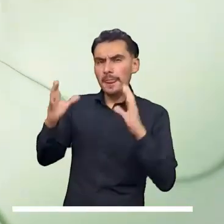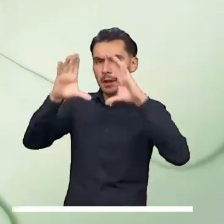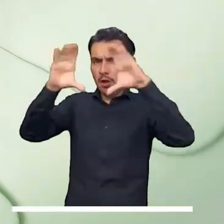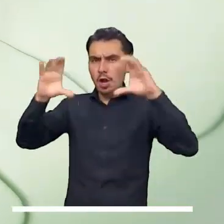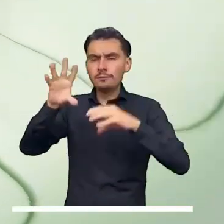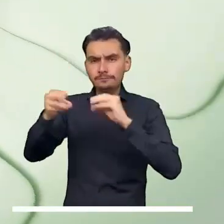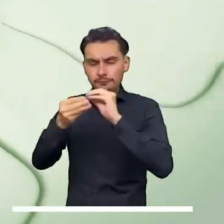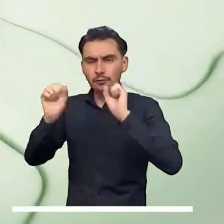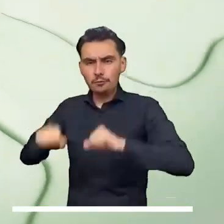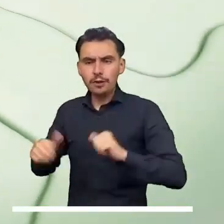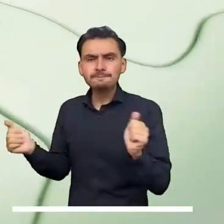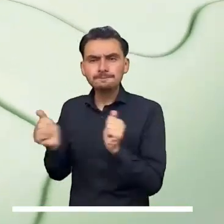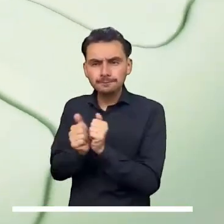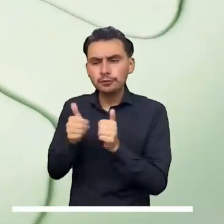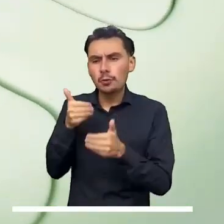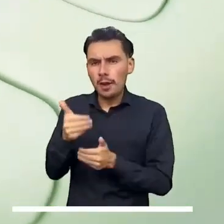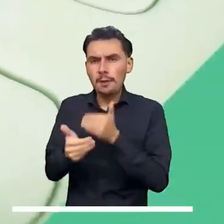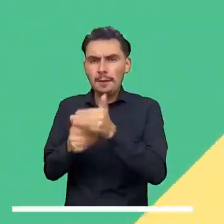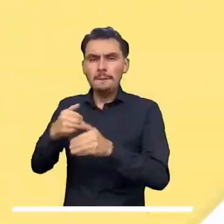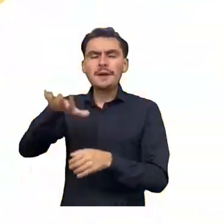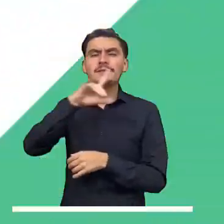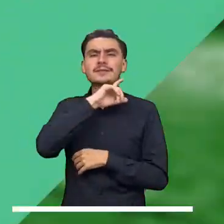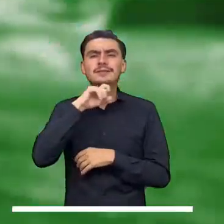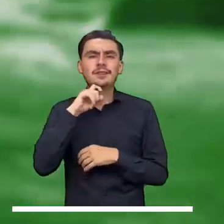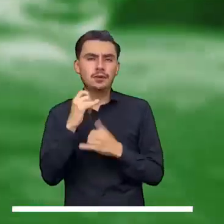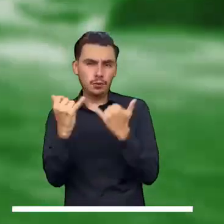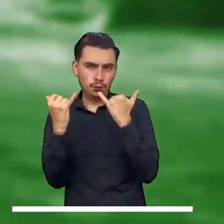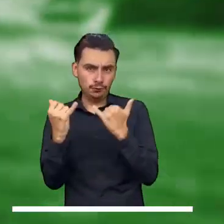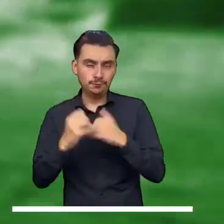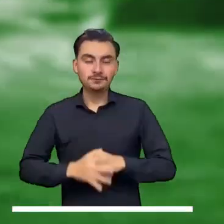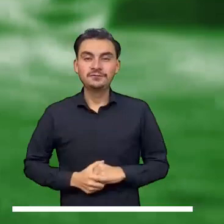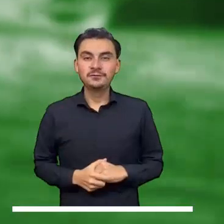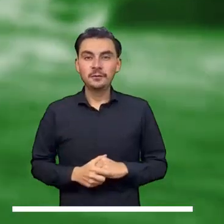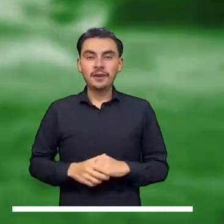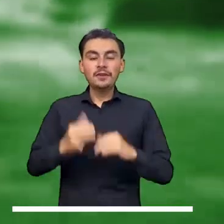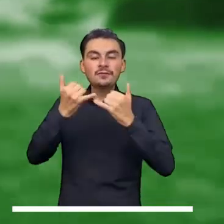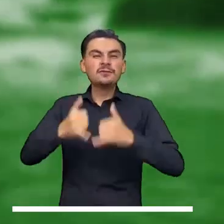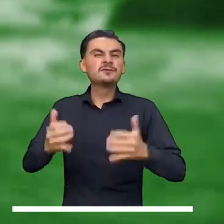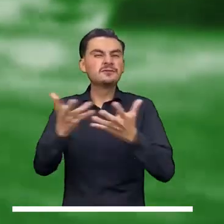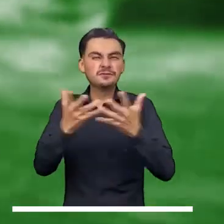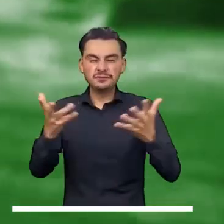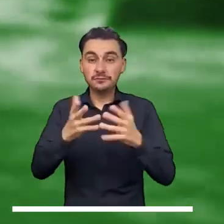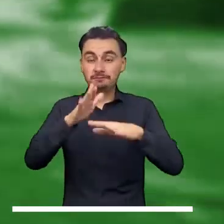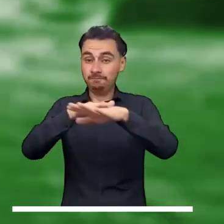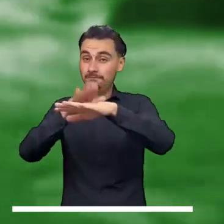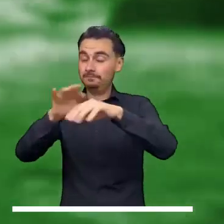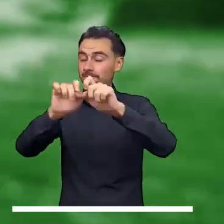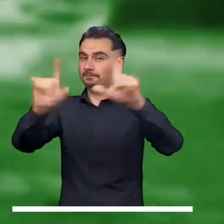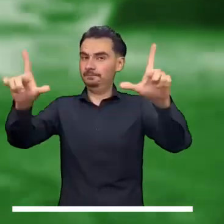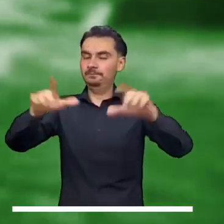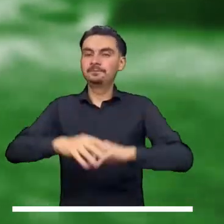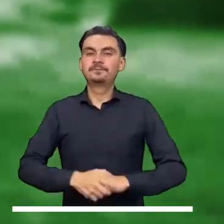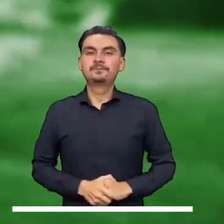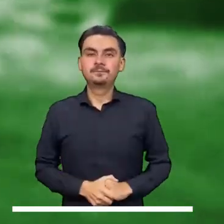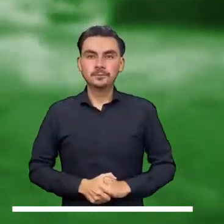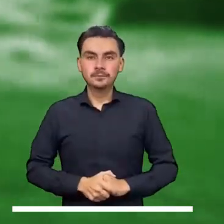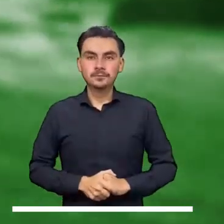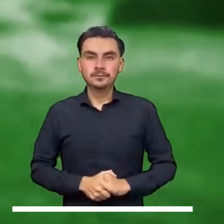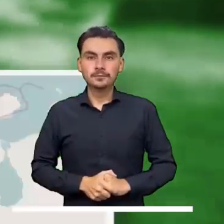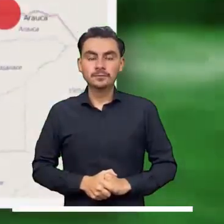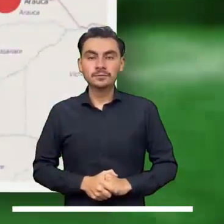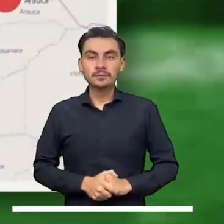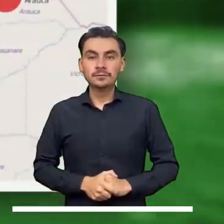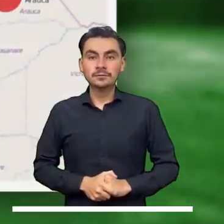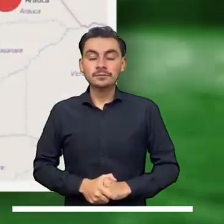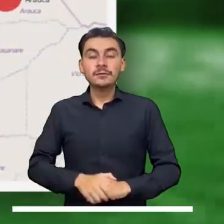podría llegar acompañado de condiciones mayormente secas. Finalizamos con las alertas que se encuentran activas a nivel nacional.